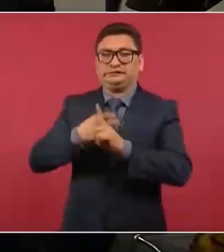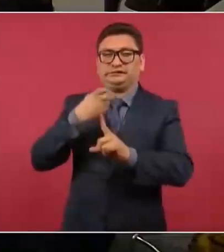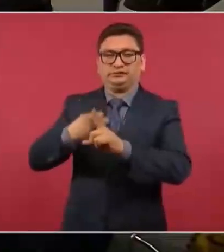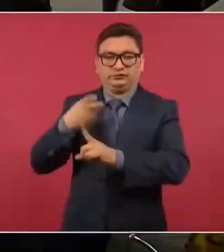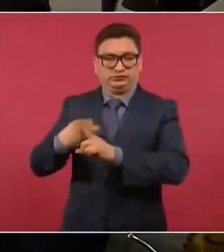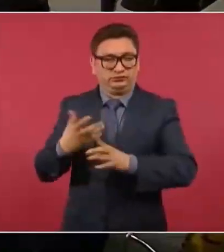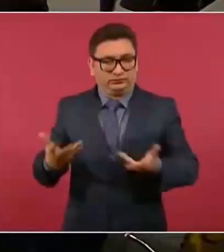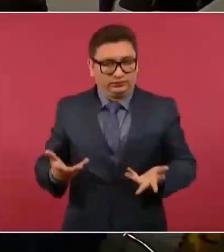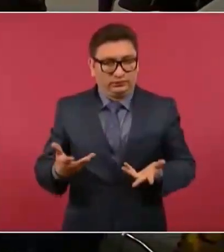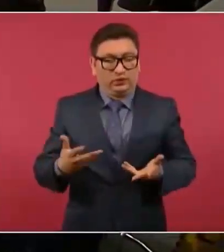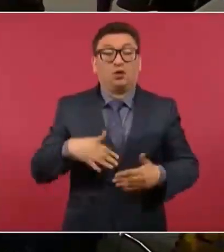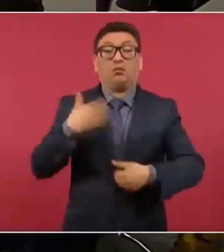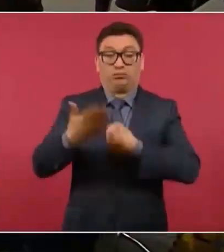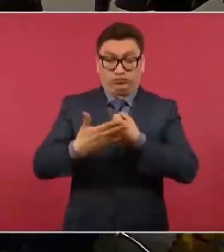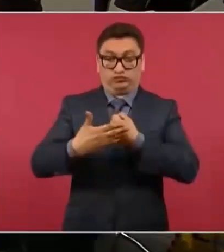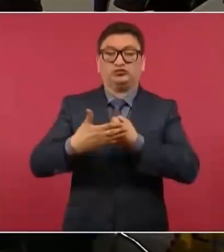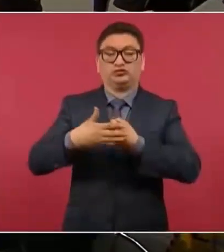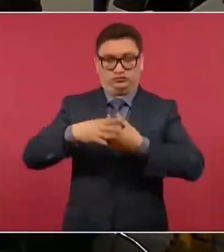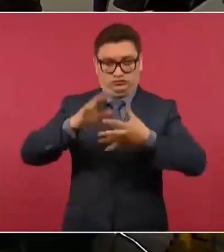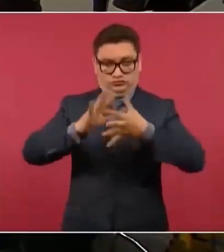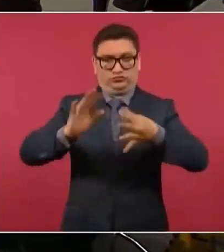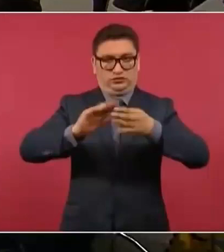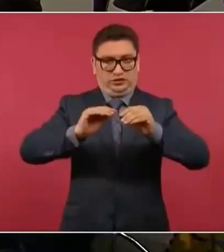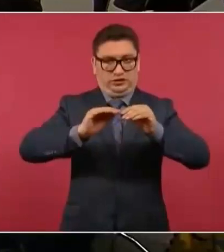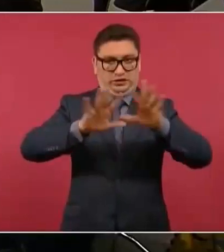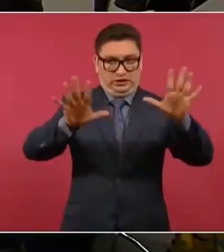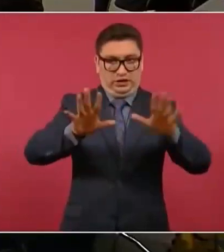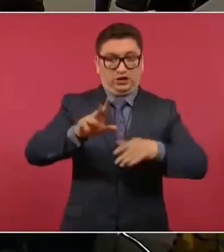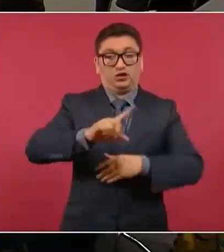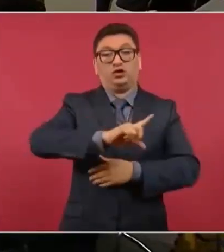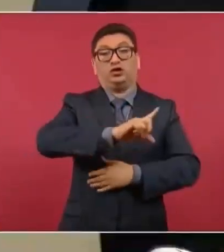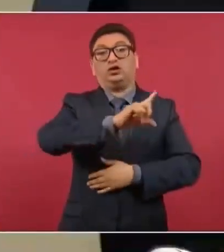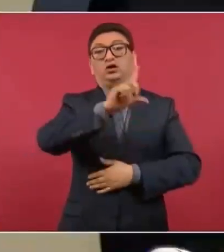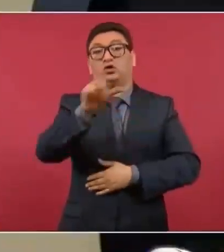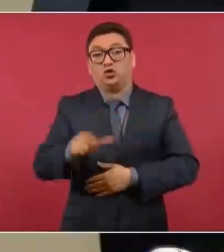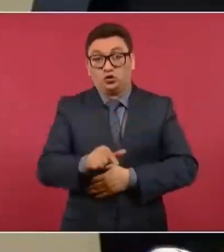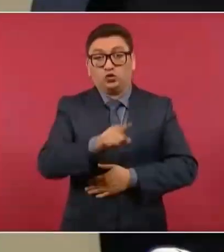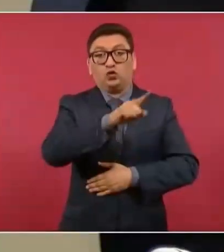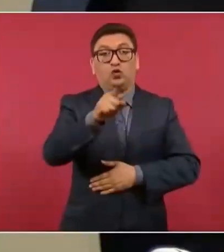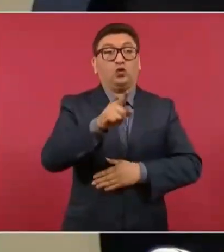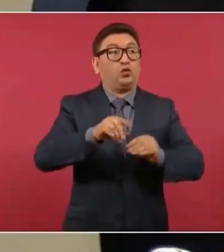Se va a aclarar, pero ya ustedes no van a sacar otra portada